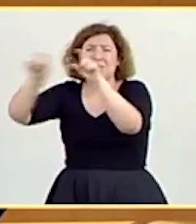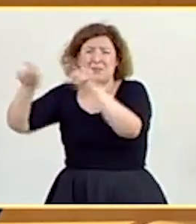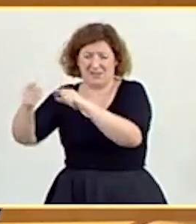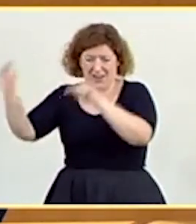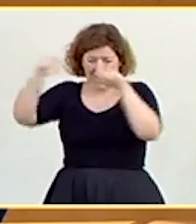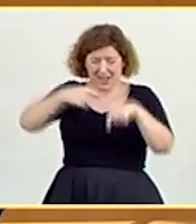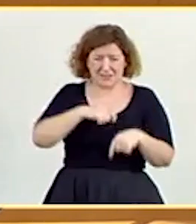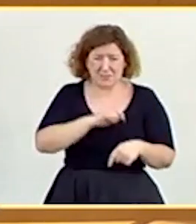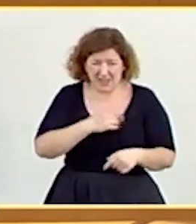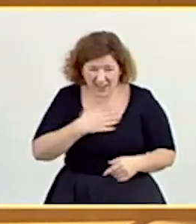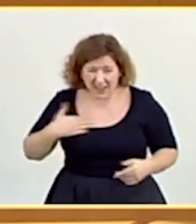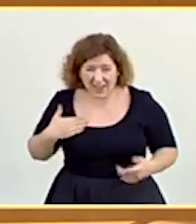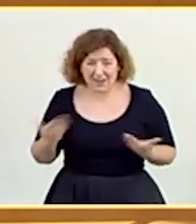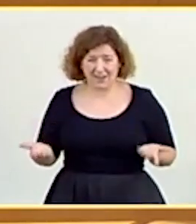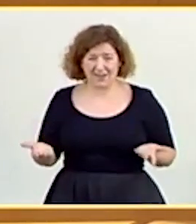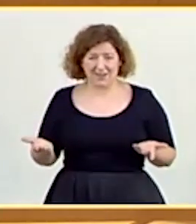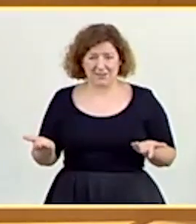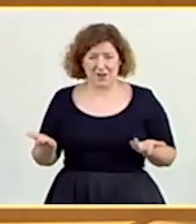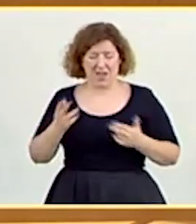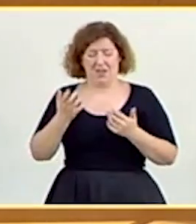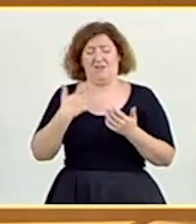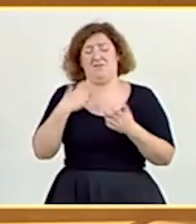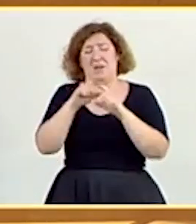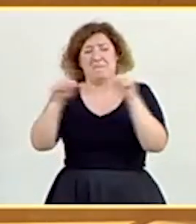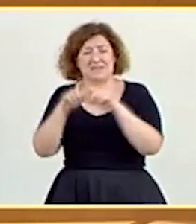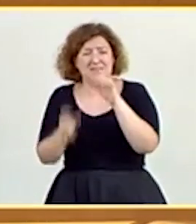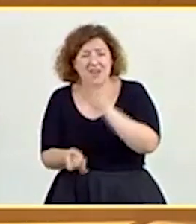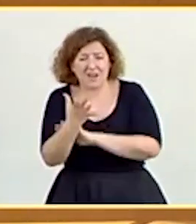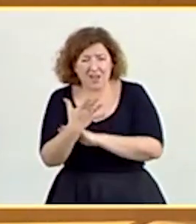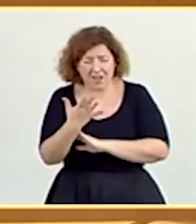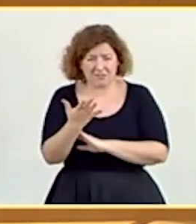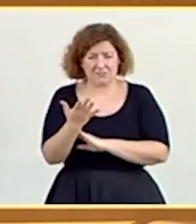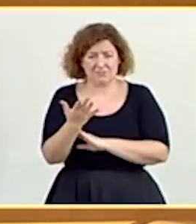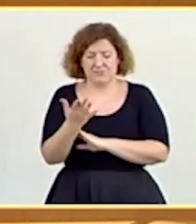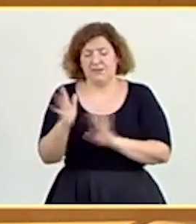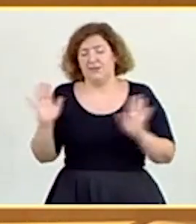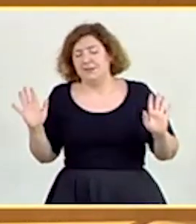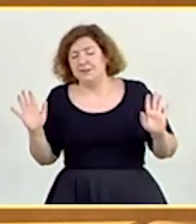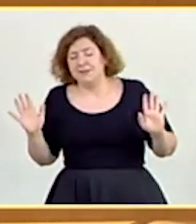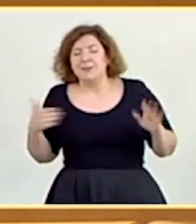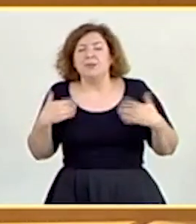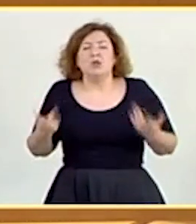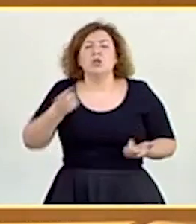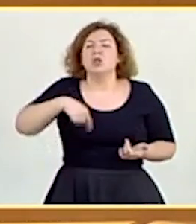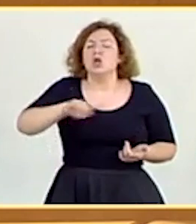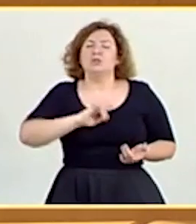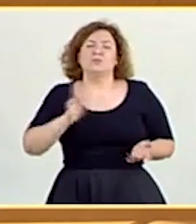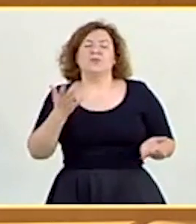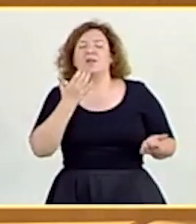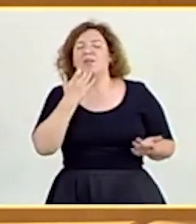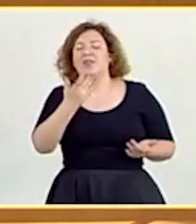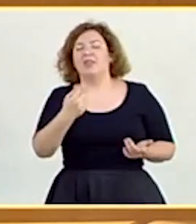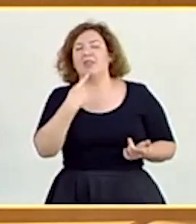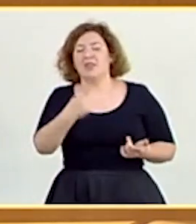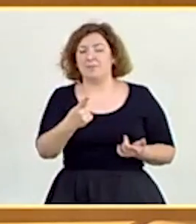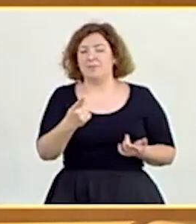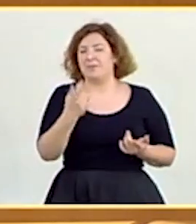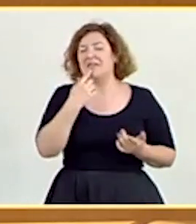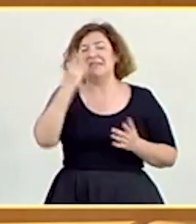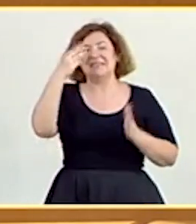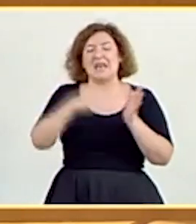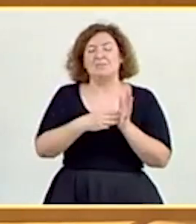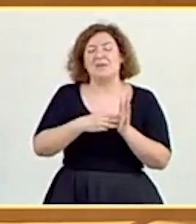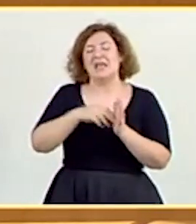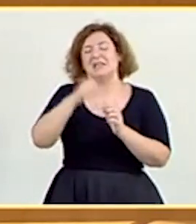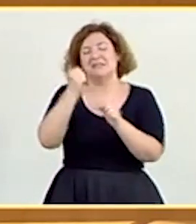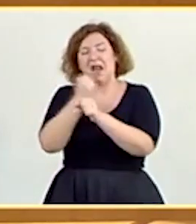Es que es muy grave lo que estamos hablando. Mire, yo le decía que nosotros no le vamos a afear que dieran por garantizados esos 3.000 puestos